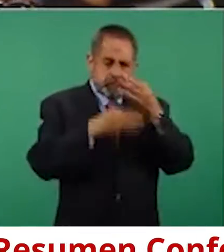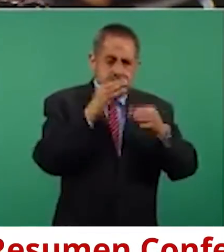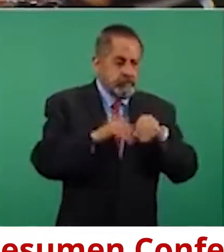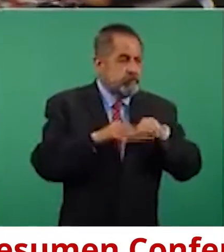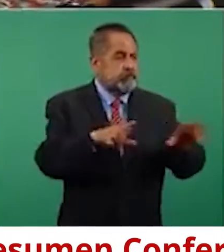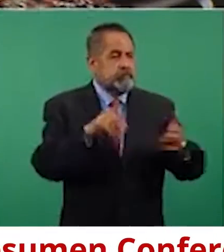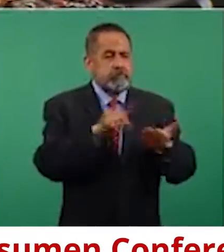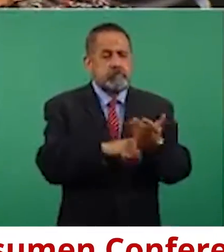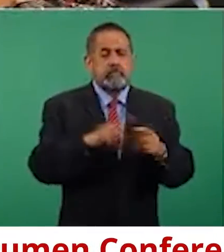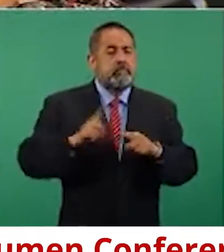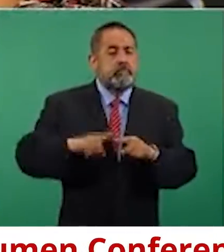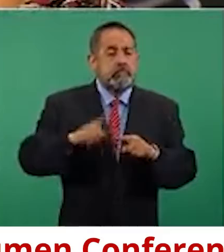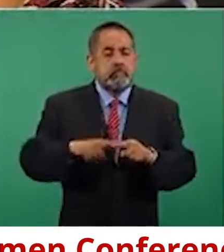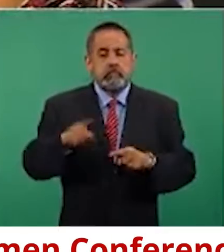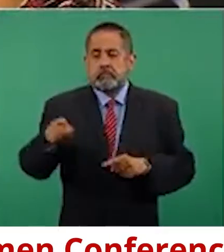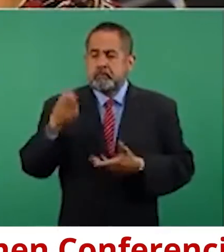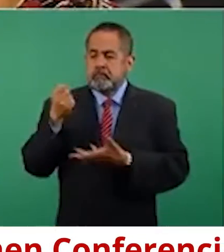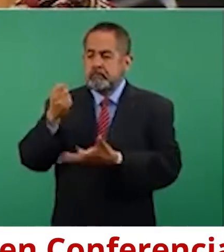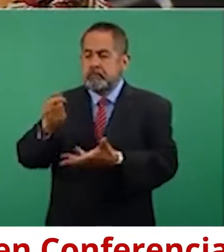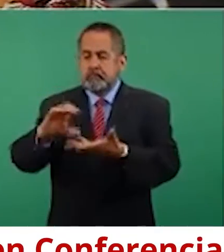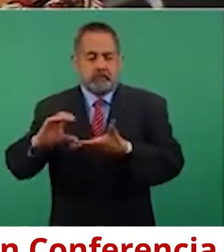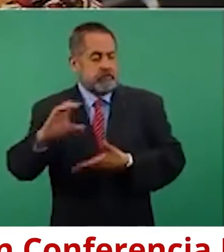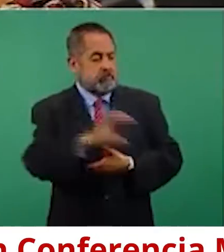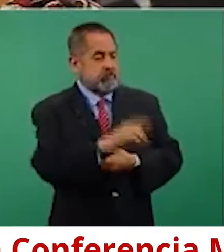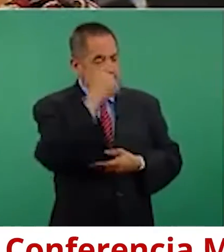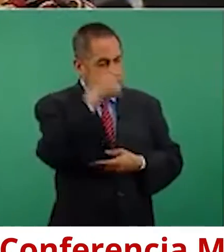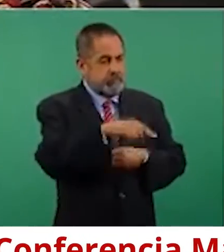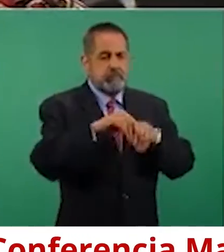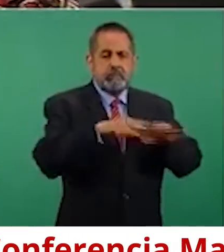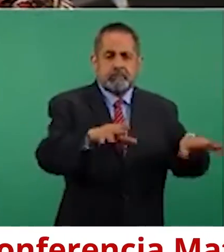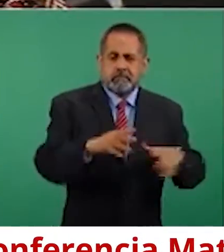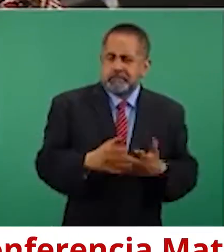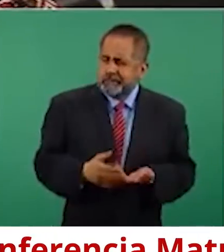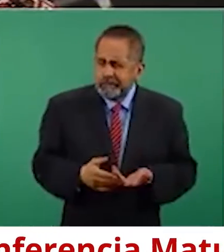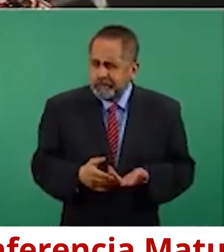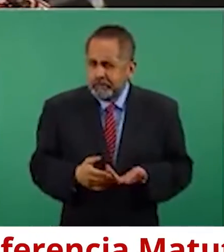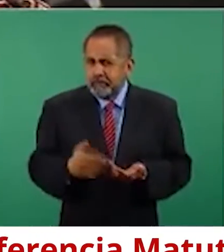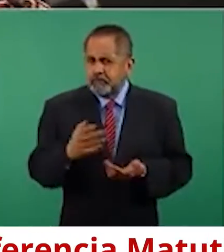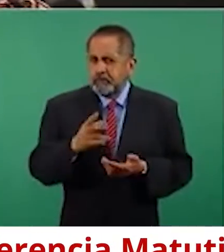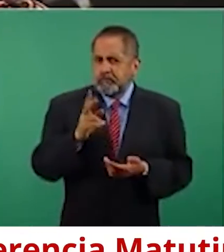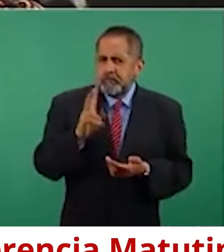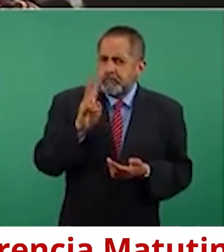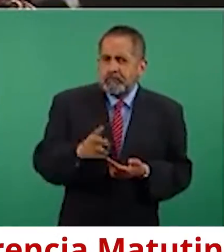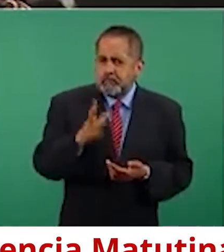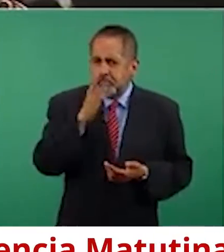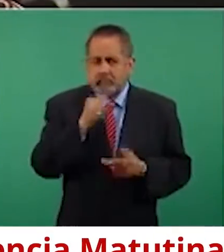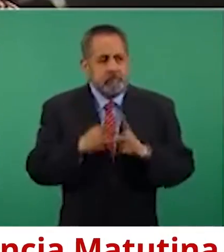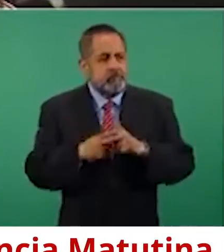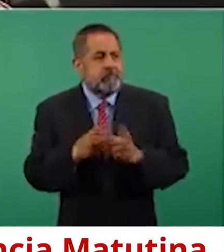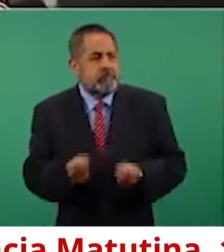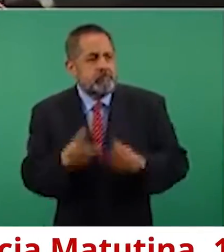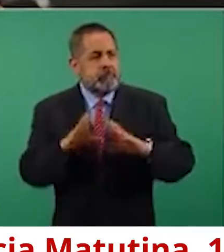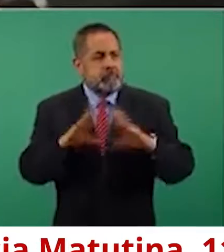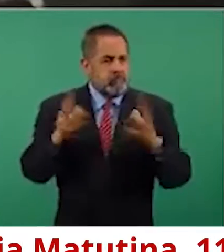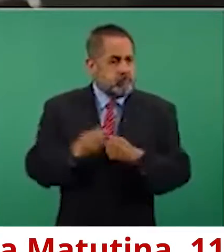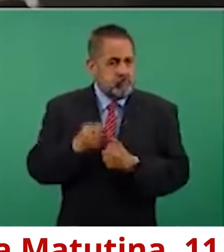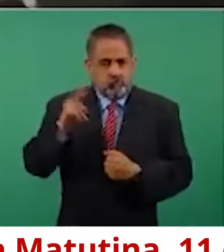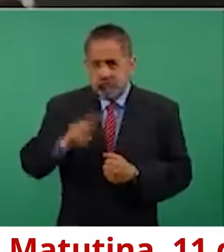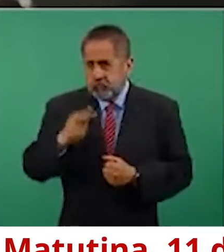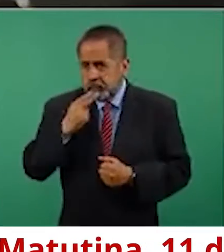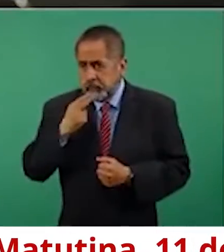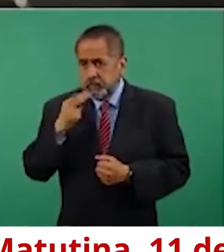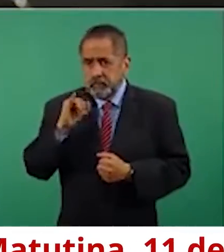y es finalmente a donde se va el recurso y no se puede medir qué realmente tan